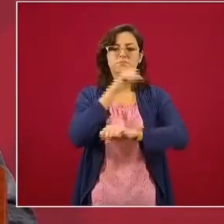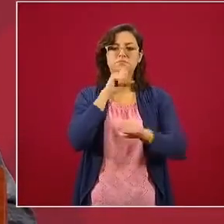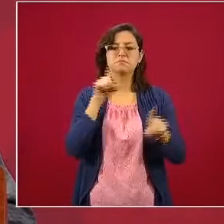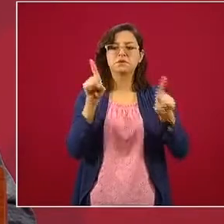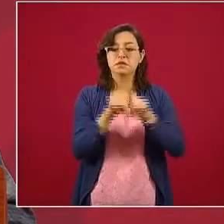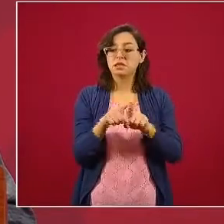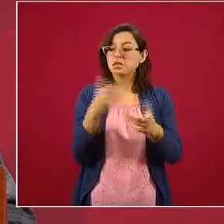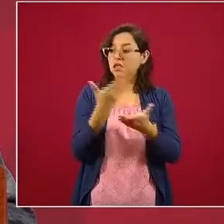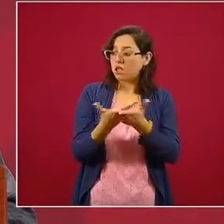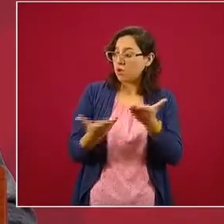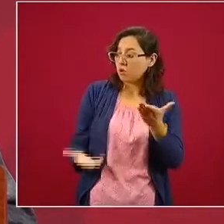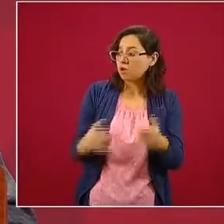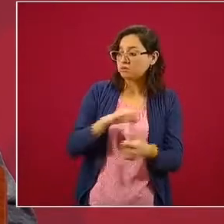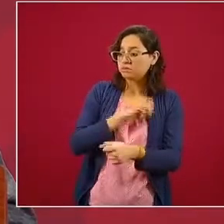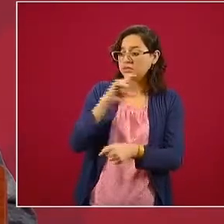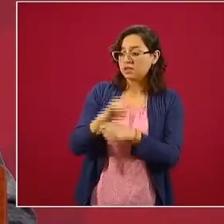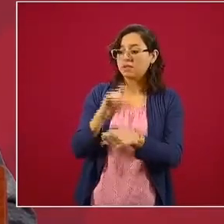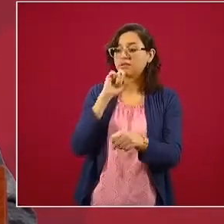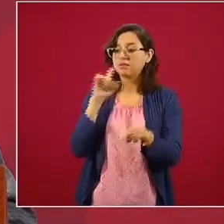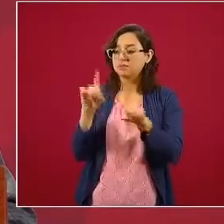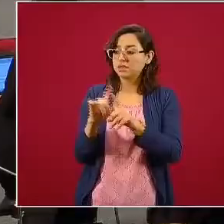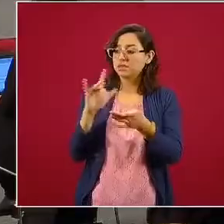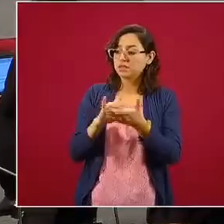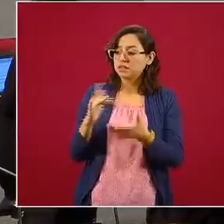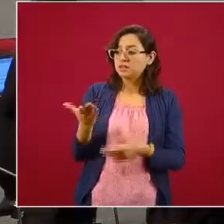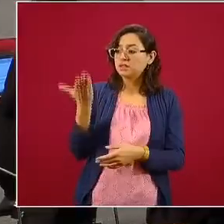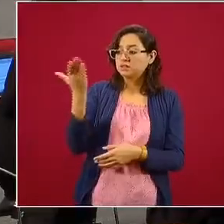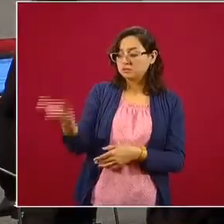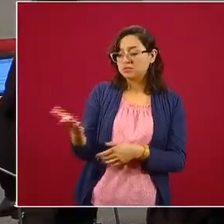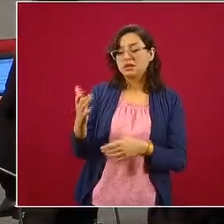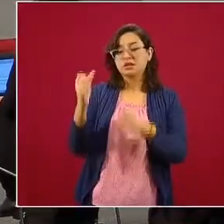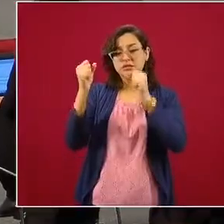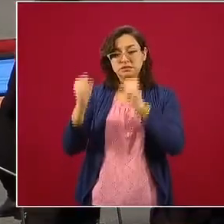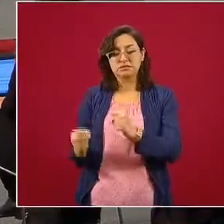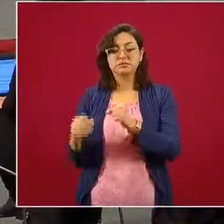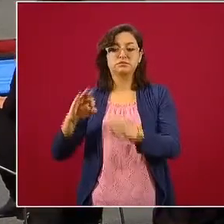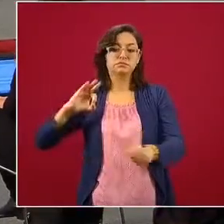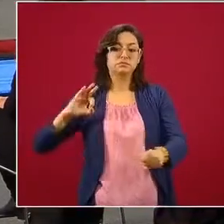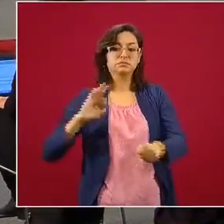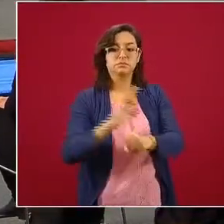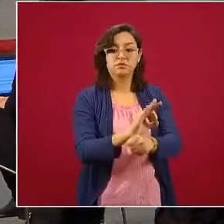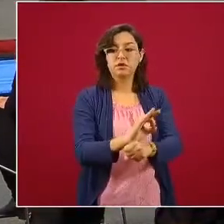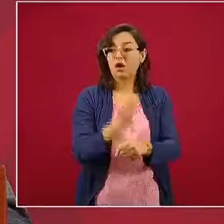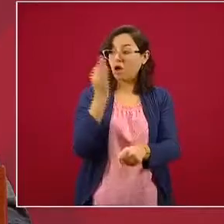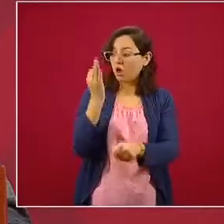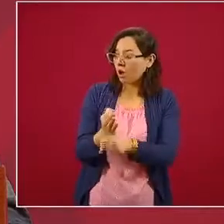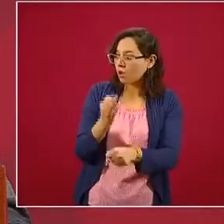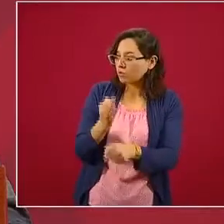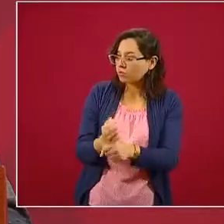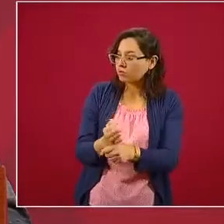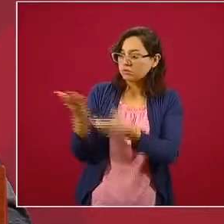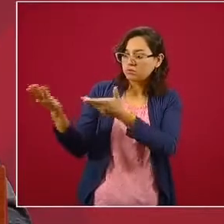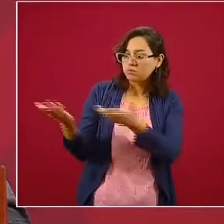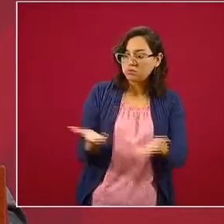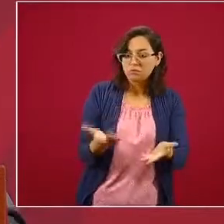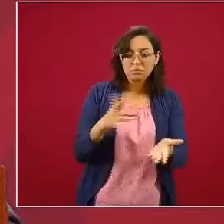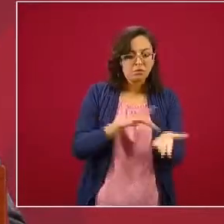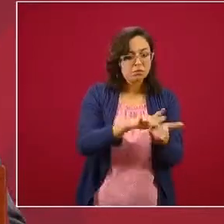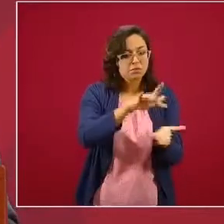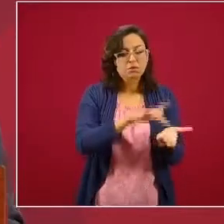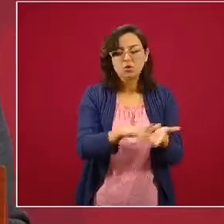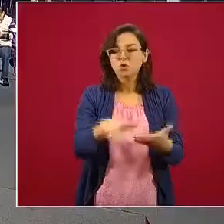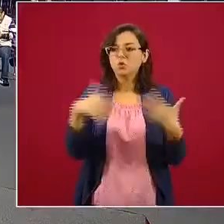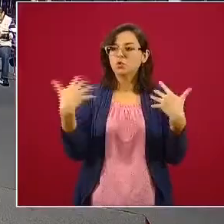asegurador. Debo señalar que esta acción solidaria llega en un momento oportuno. Muchas gracias.